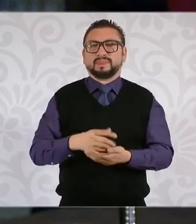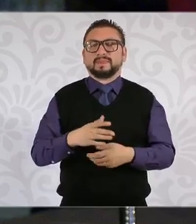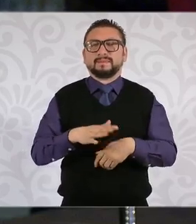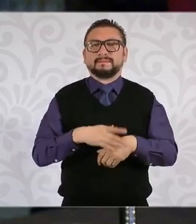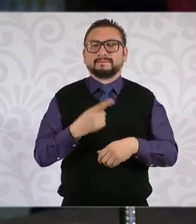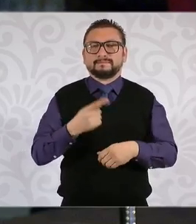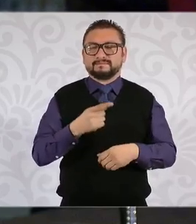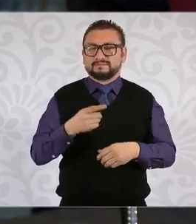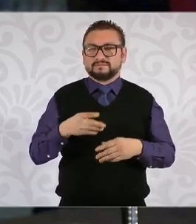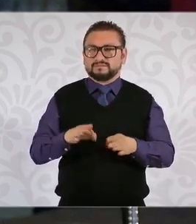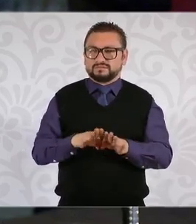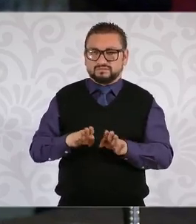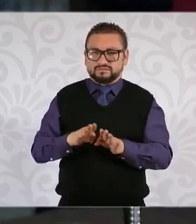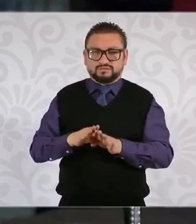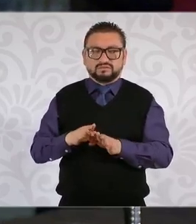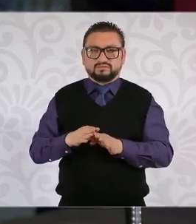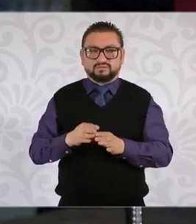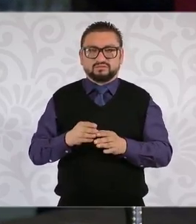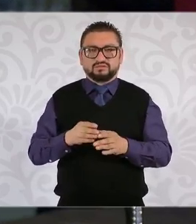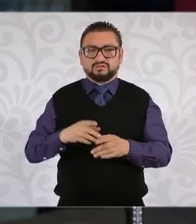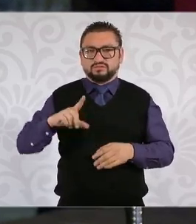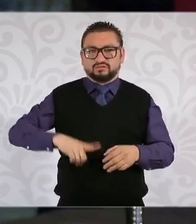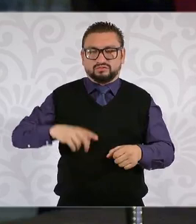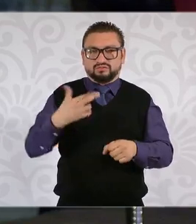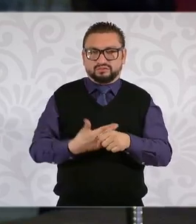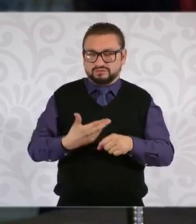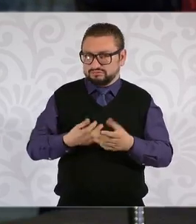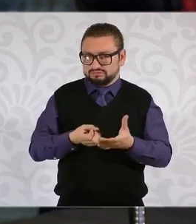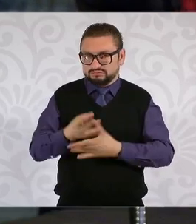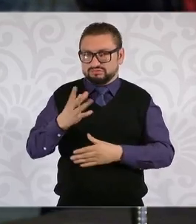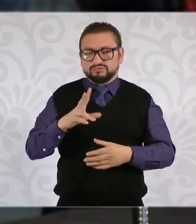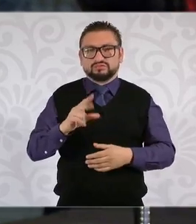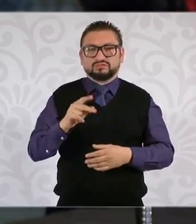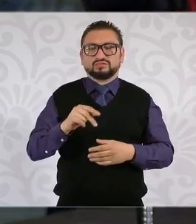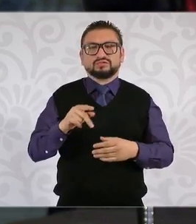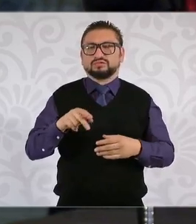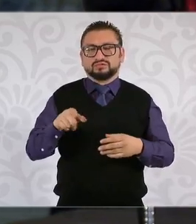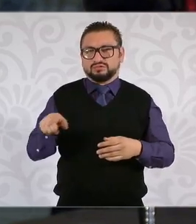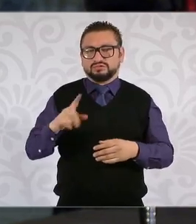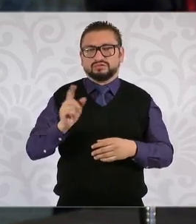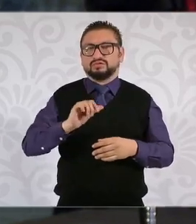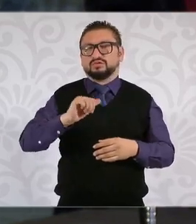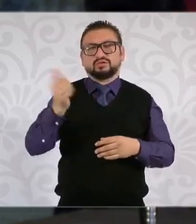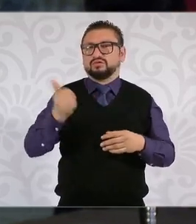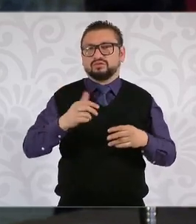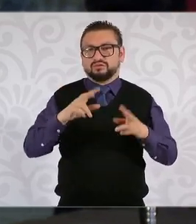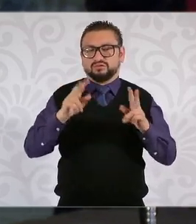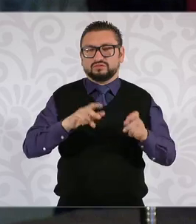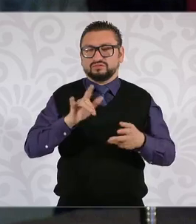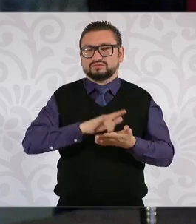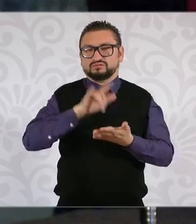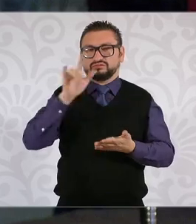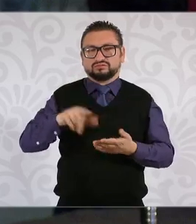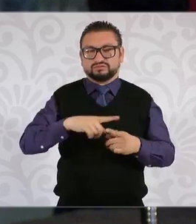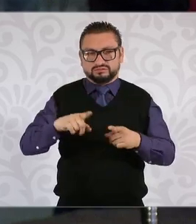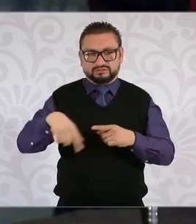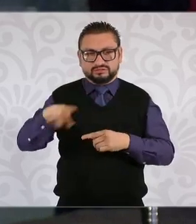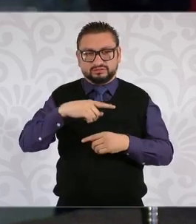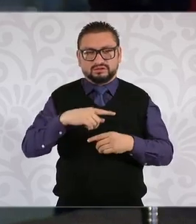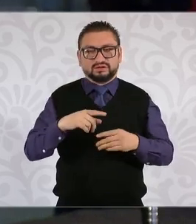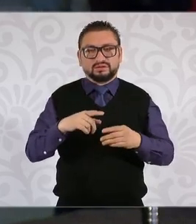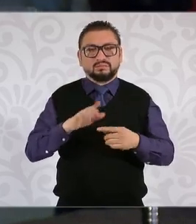no hubo tal salida del gobernador, hubo la salida de un vuelo, pero en el que no iba, él mostró un